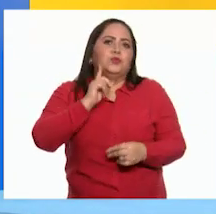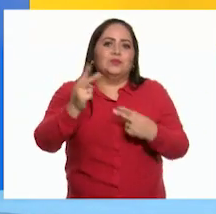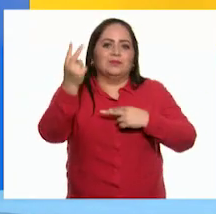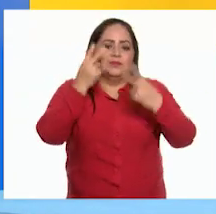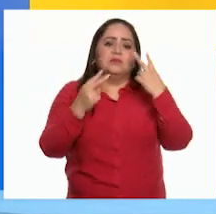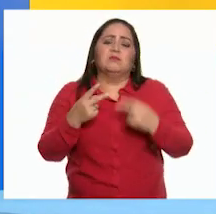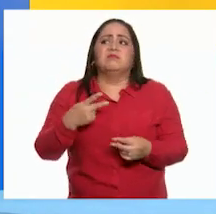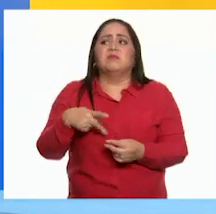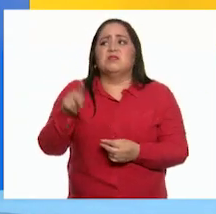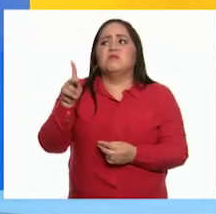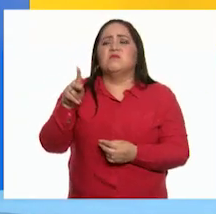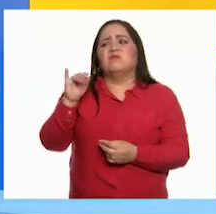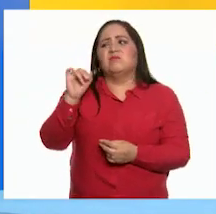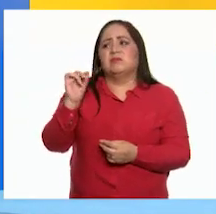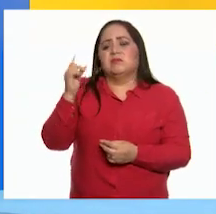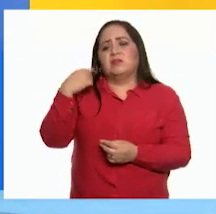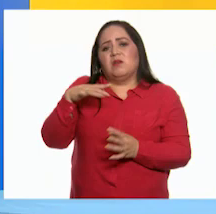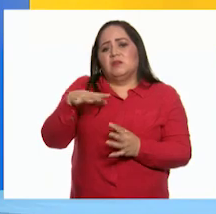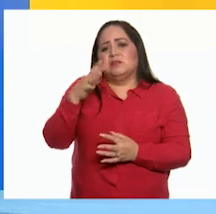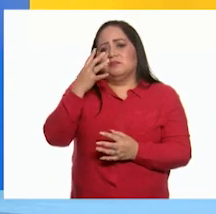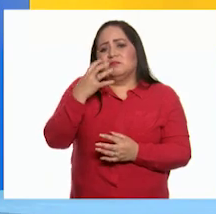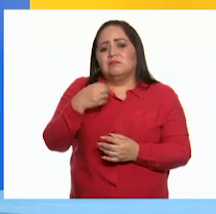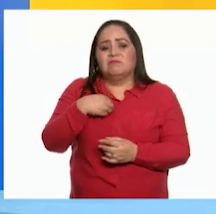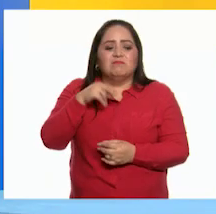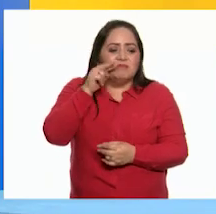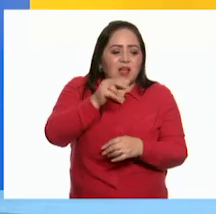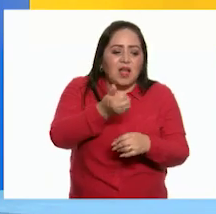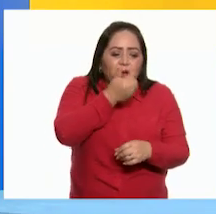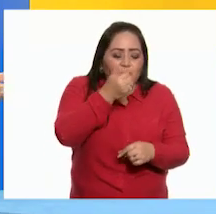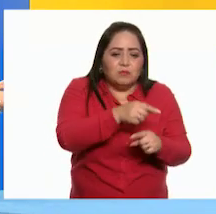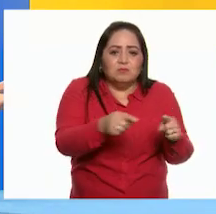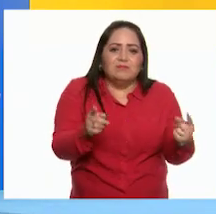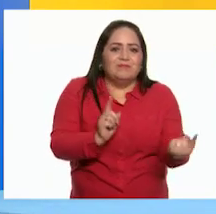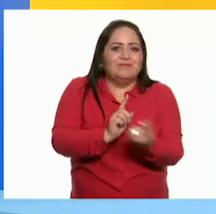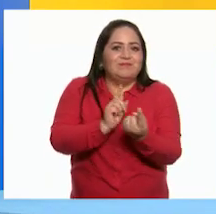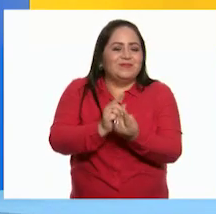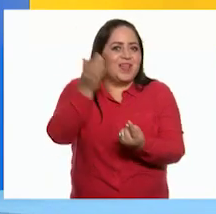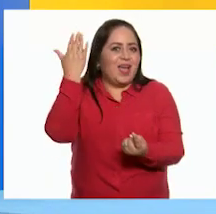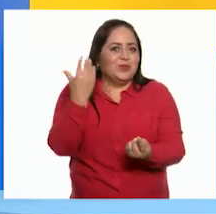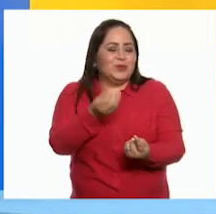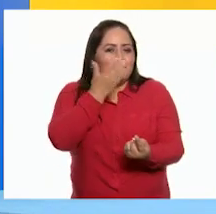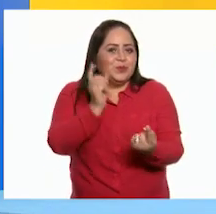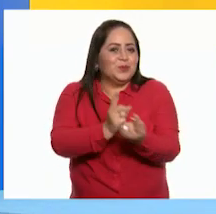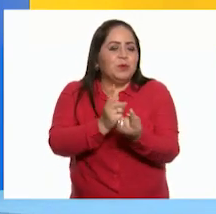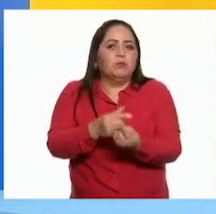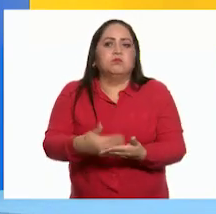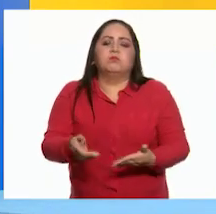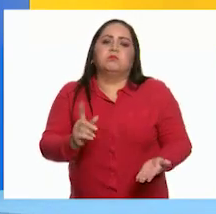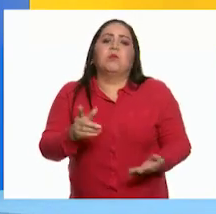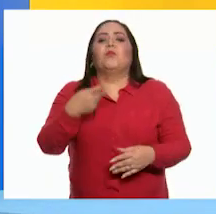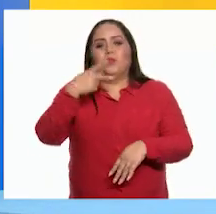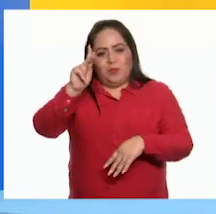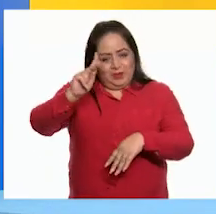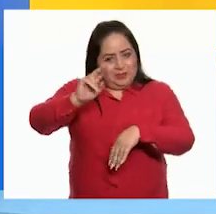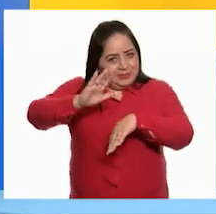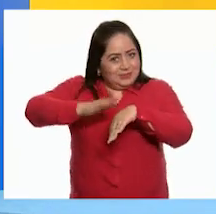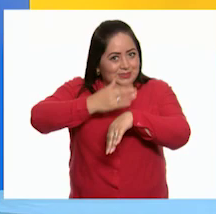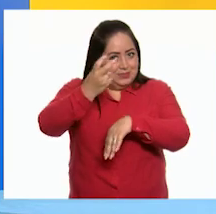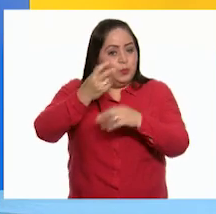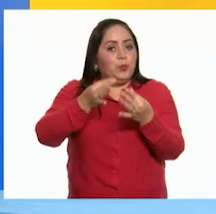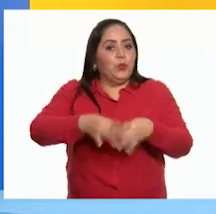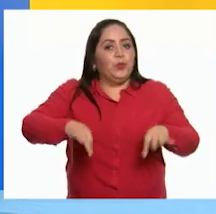pues me pone un poquito melancólica no ver a mis estudiantes en persona como lo hacíamos antes. Por eso es importante